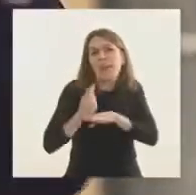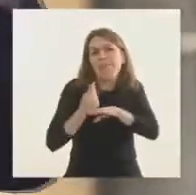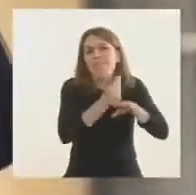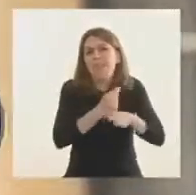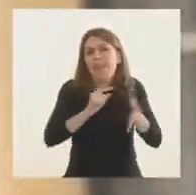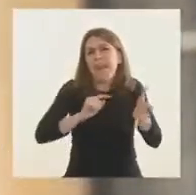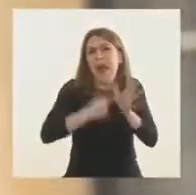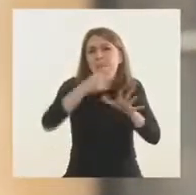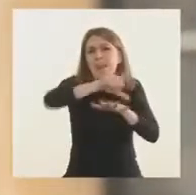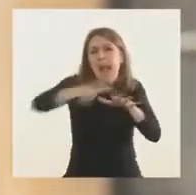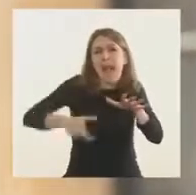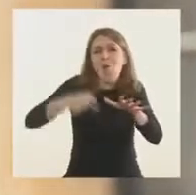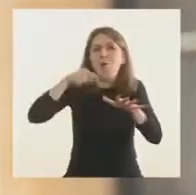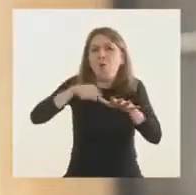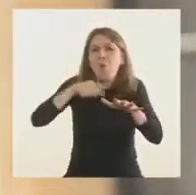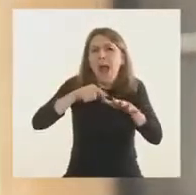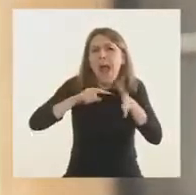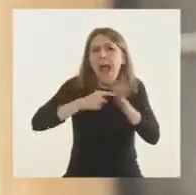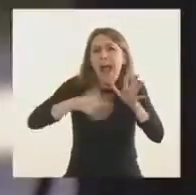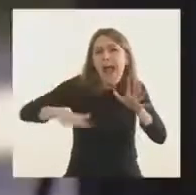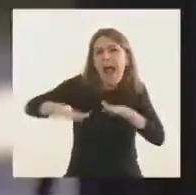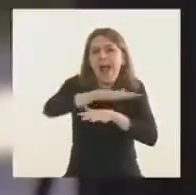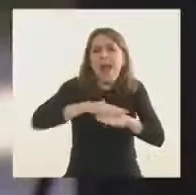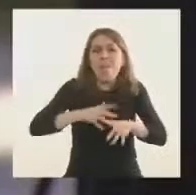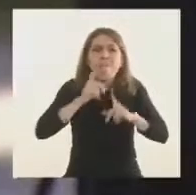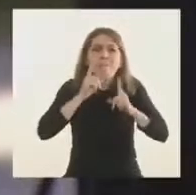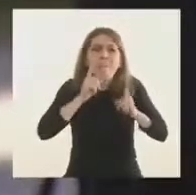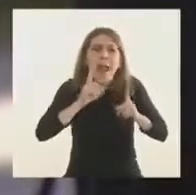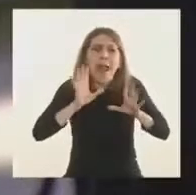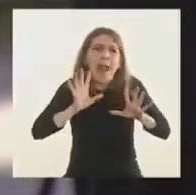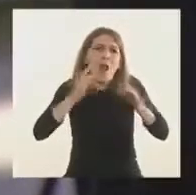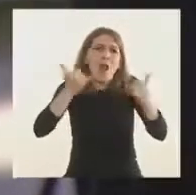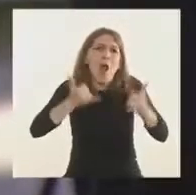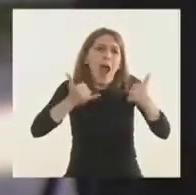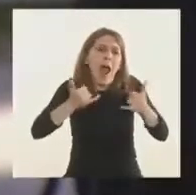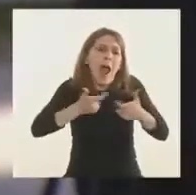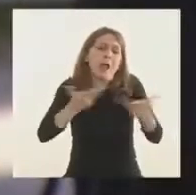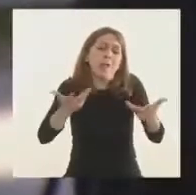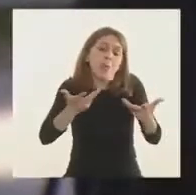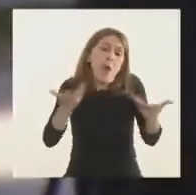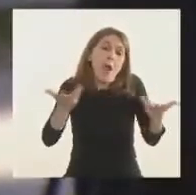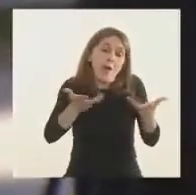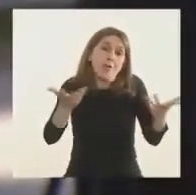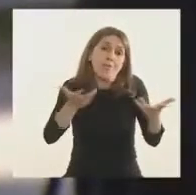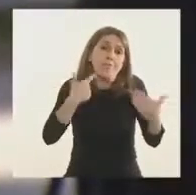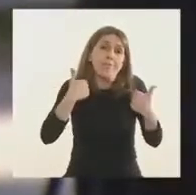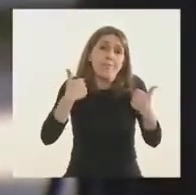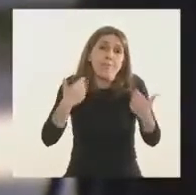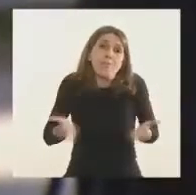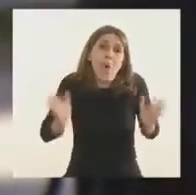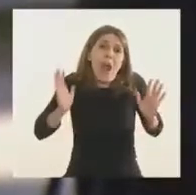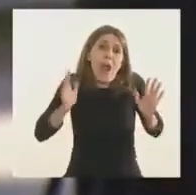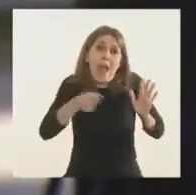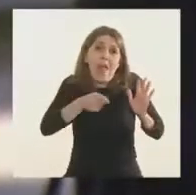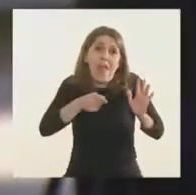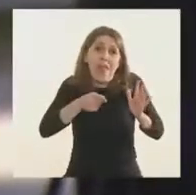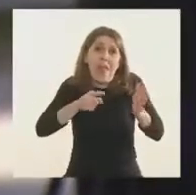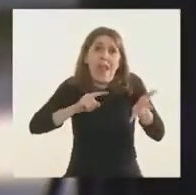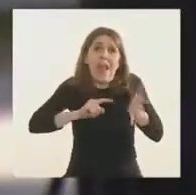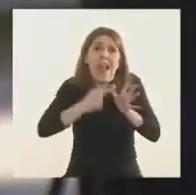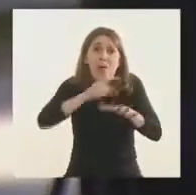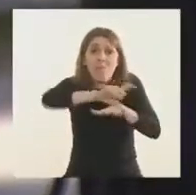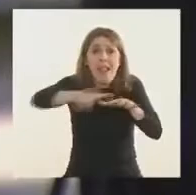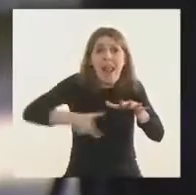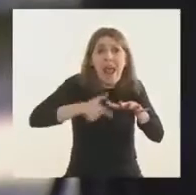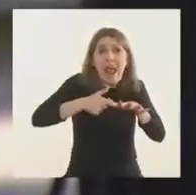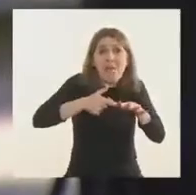hacía sumamente riesgosa, sumamente riesgosa, la posibilidad de que allí el contagio se